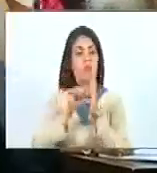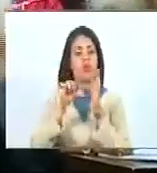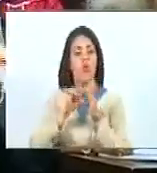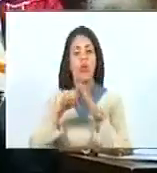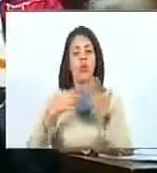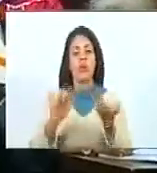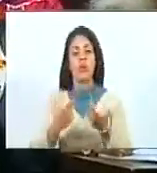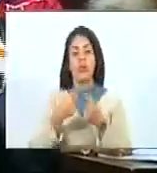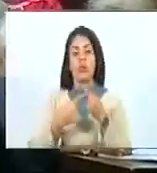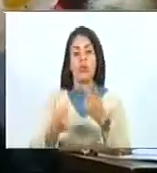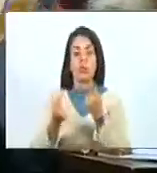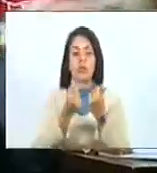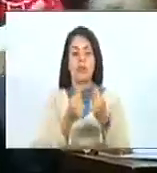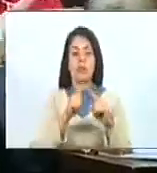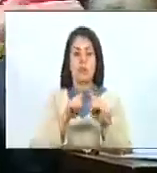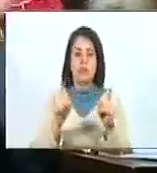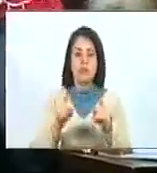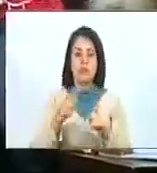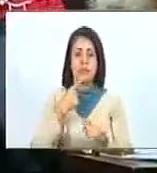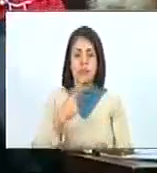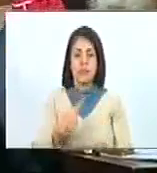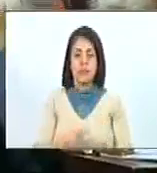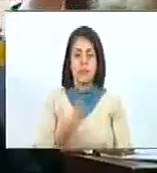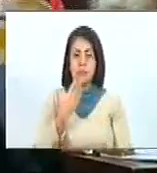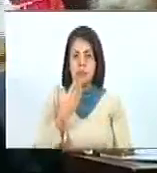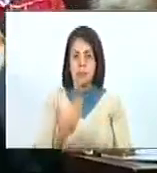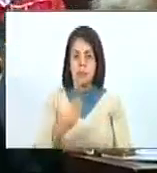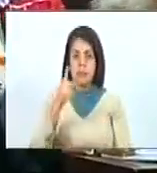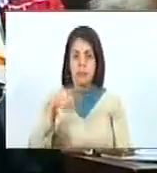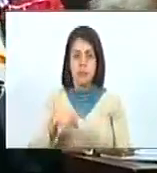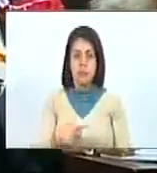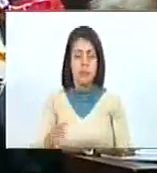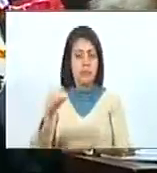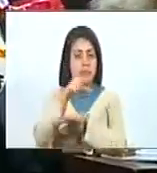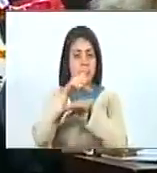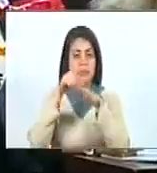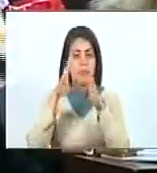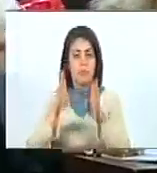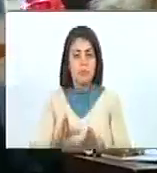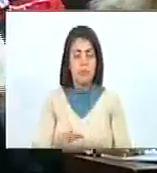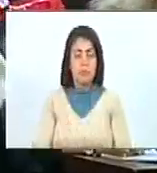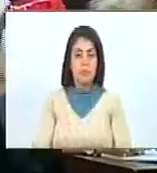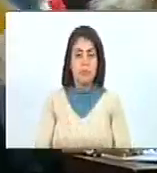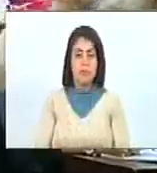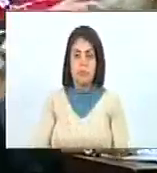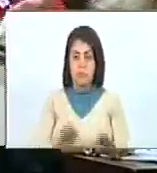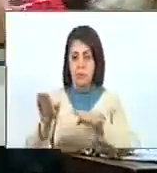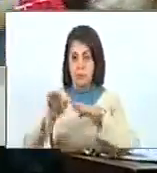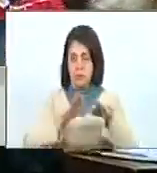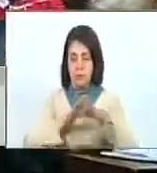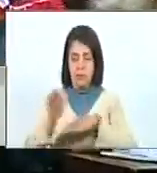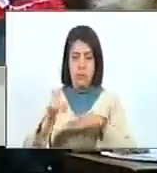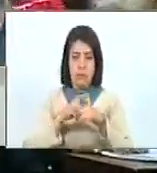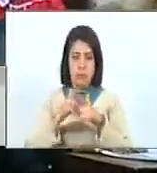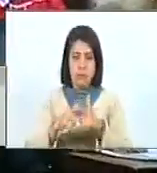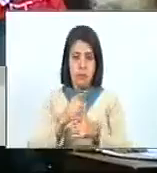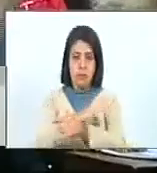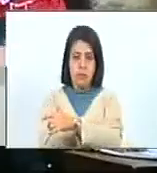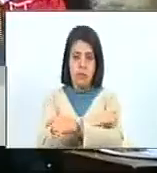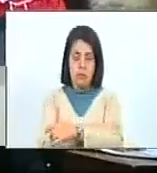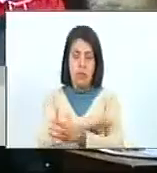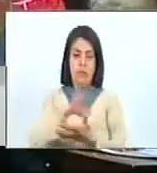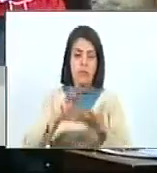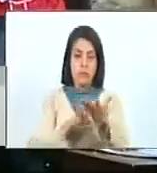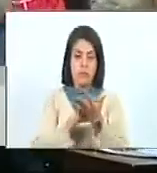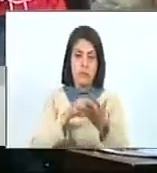están sus recursos. Finalmente, solicitarle a los gobernantes del Estado Cogedes de derecha que cada vez que hay un